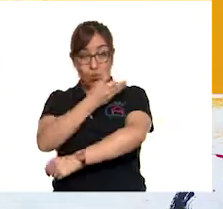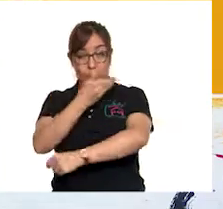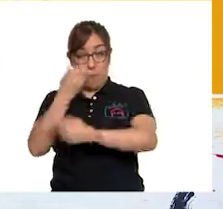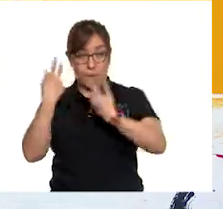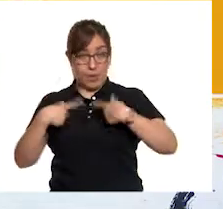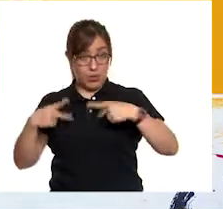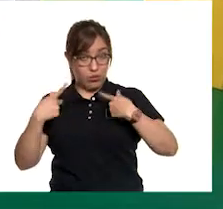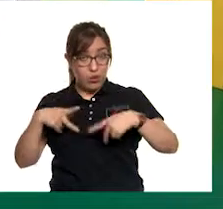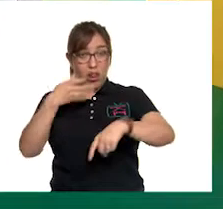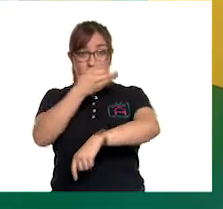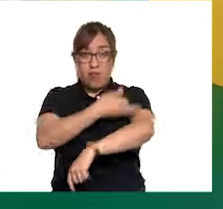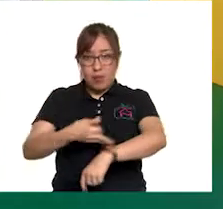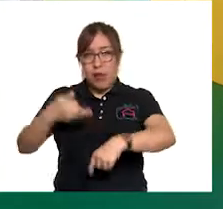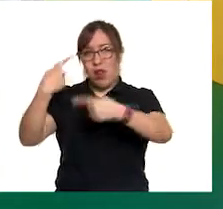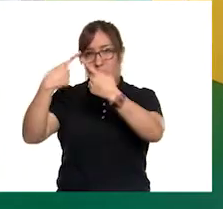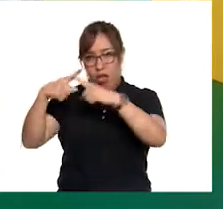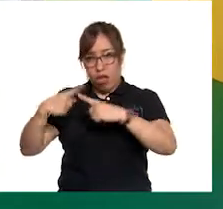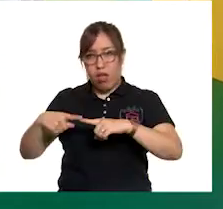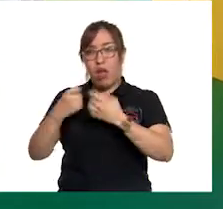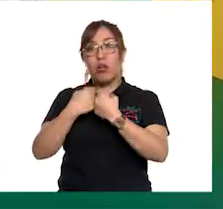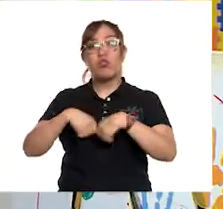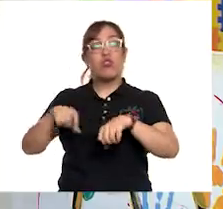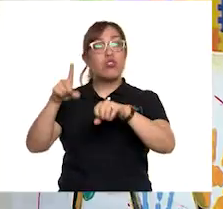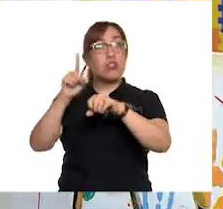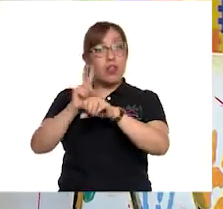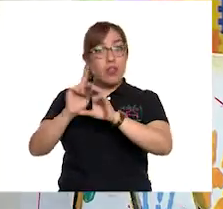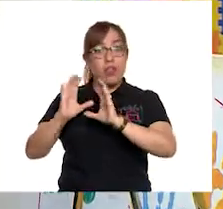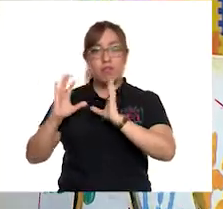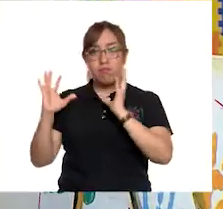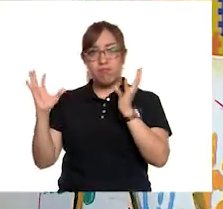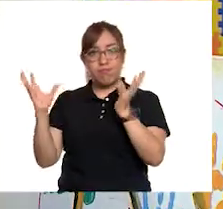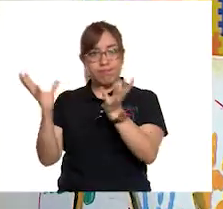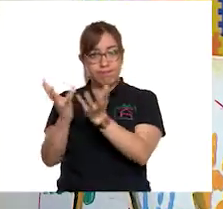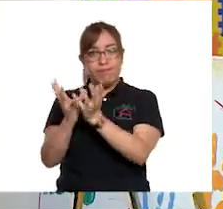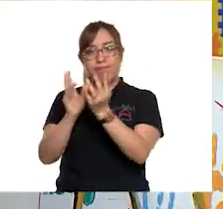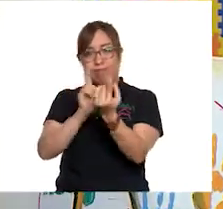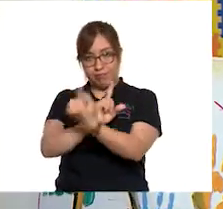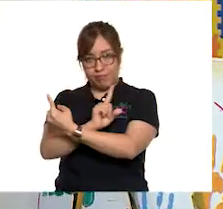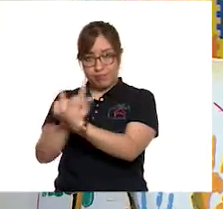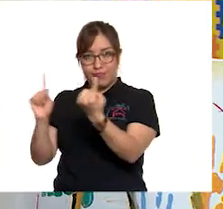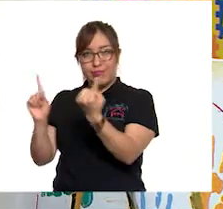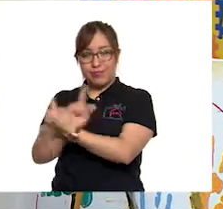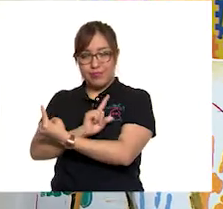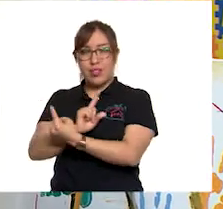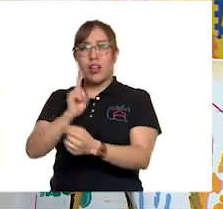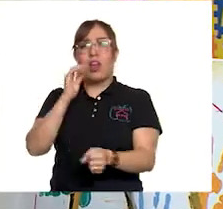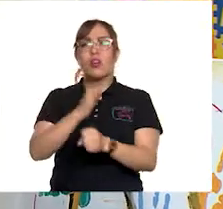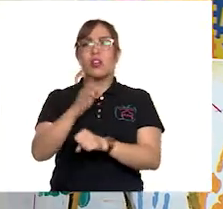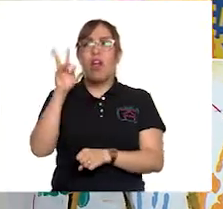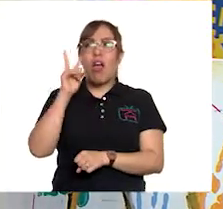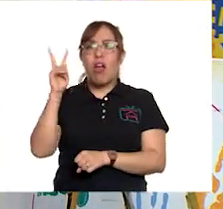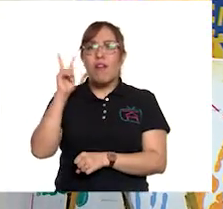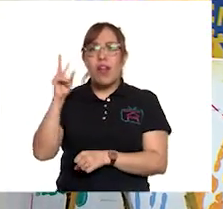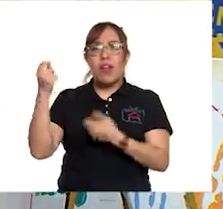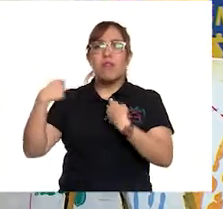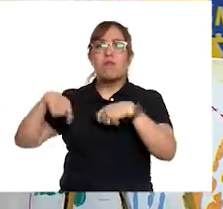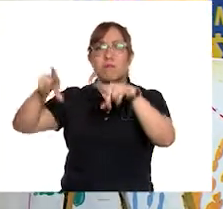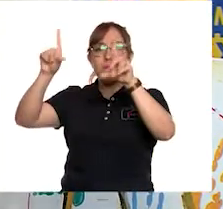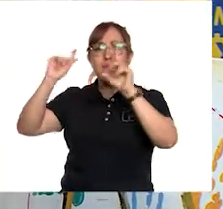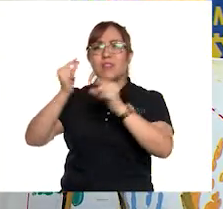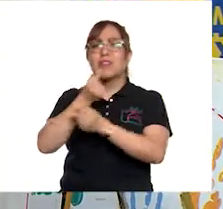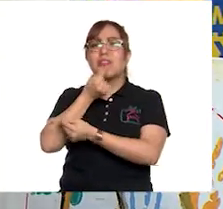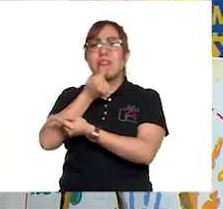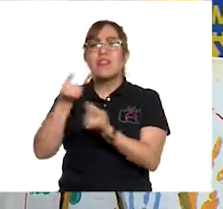juntos? ¿Qué les parece si escuchamos a algunos niños y niñas que viven en este país? Para que nos cuenten